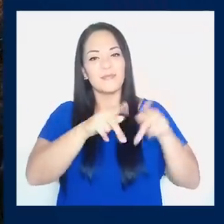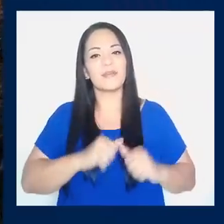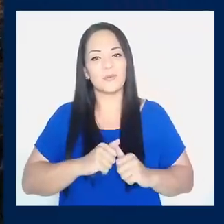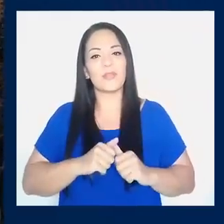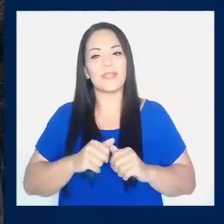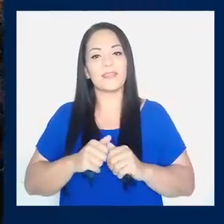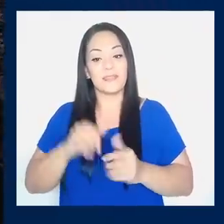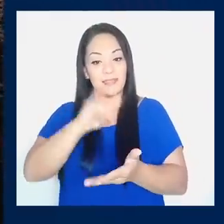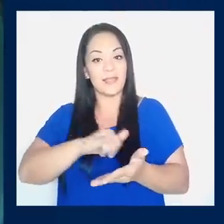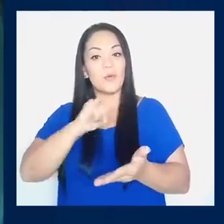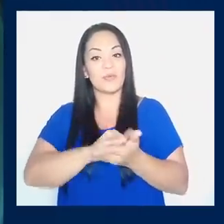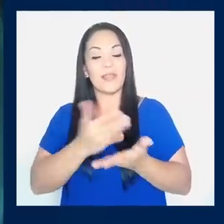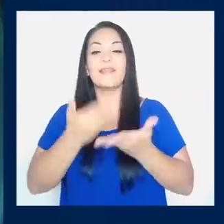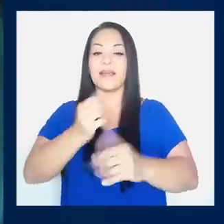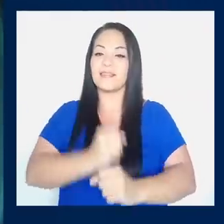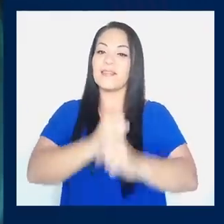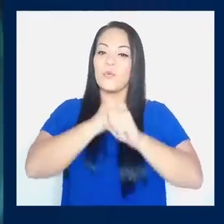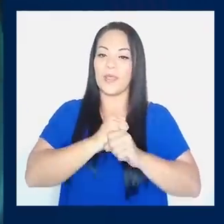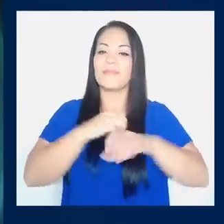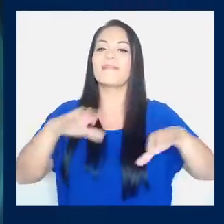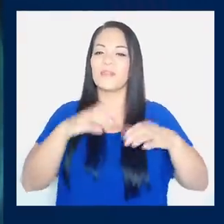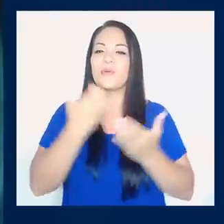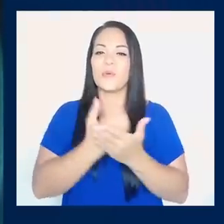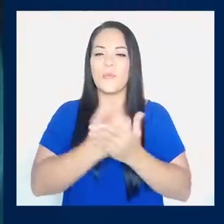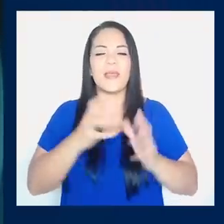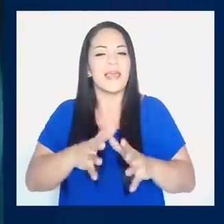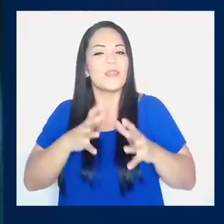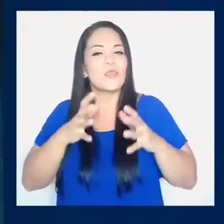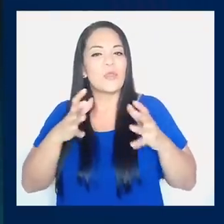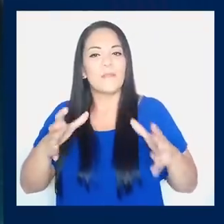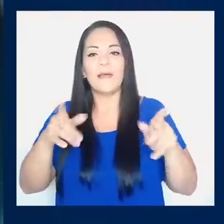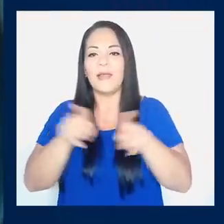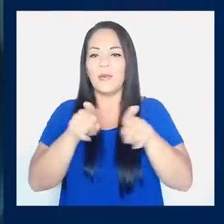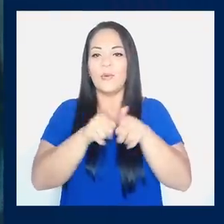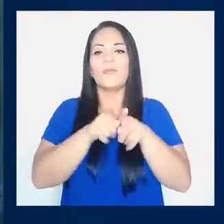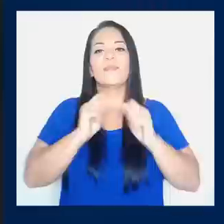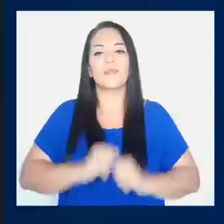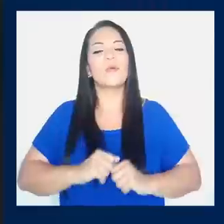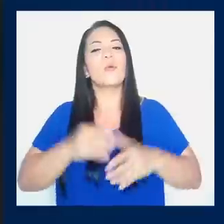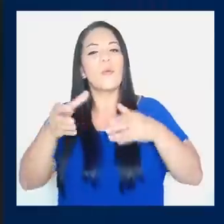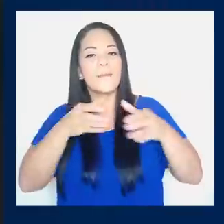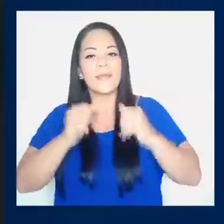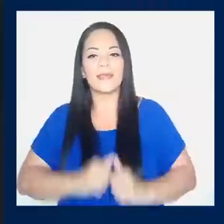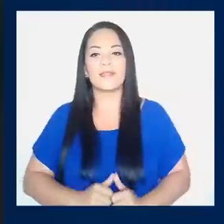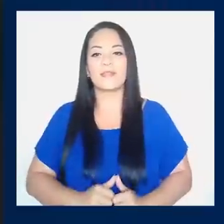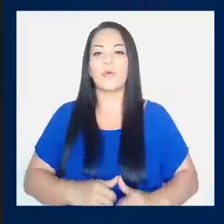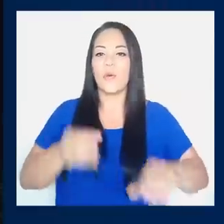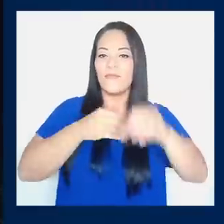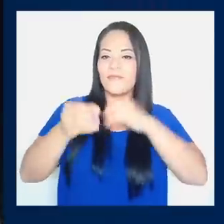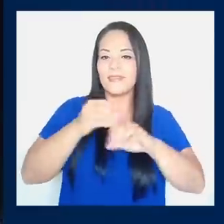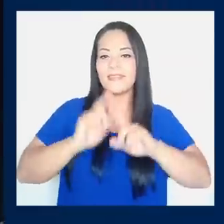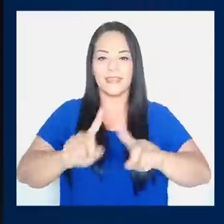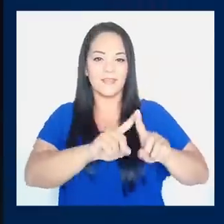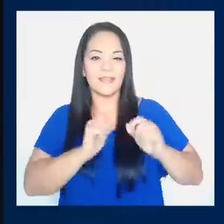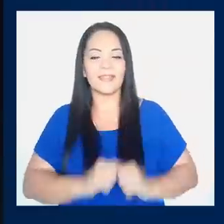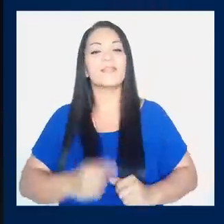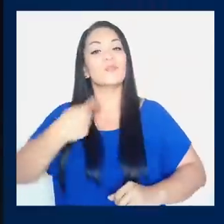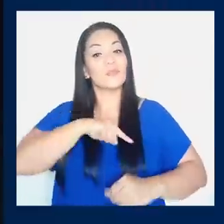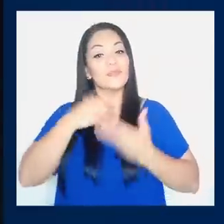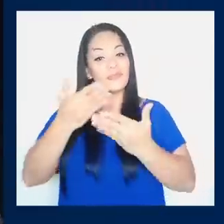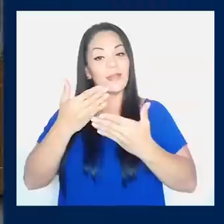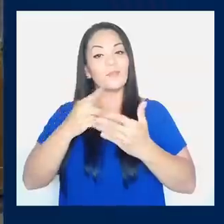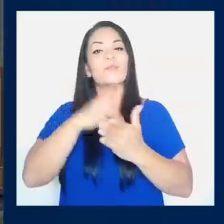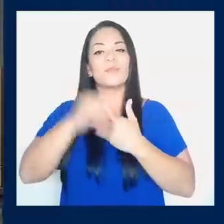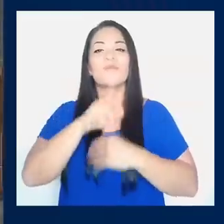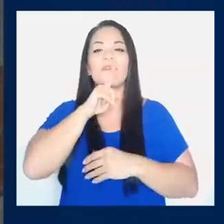a la ciudad de San José muchísima seguridad, una reactivación económica enorme también, con comercio, con oficinas y bueno, esperamos